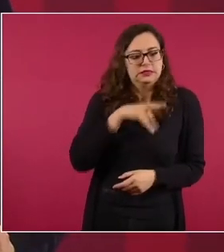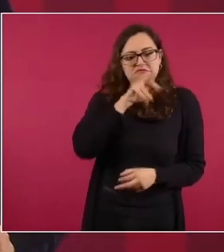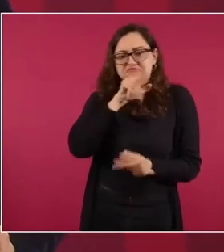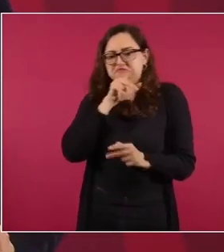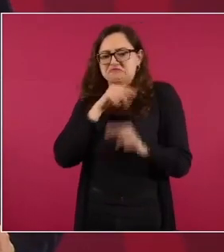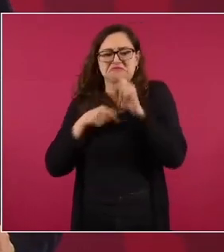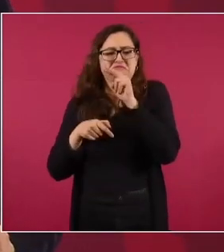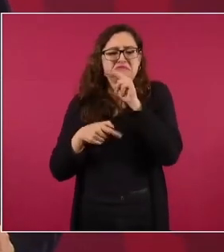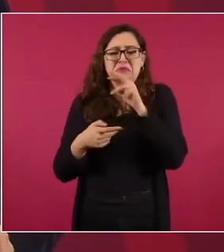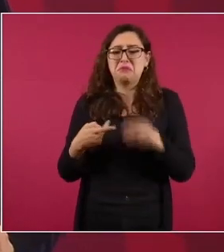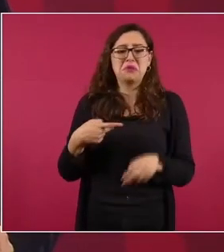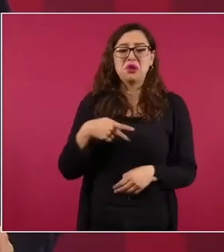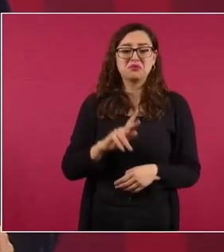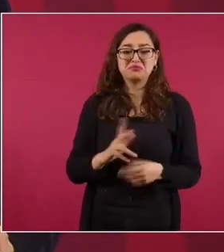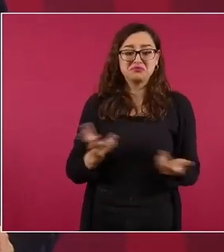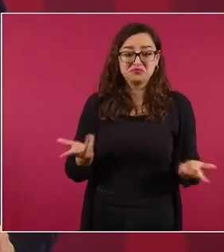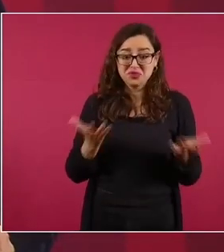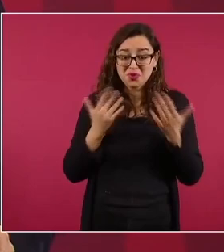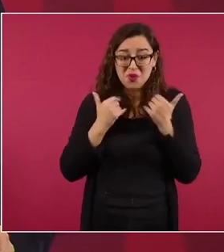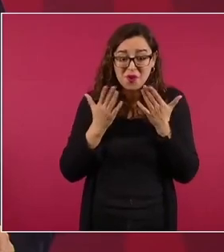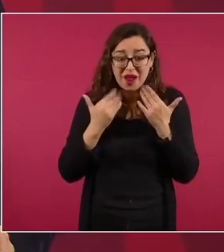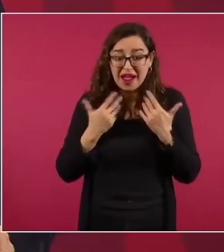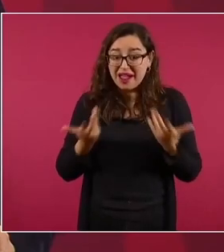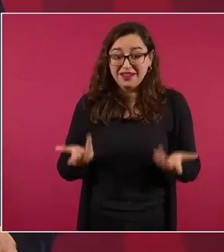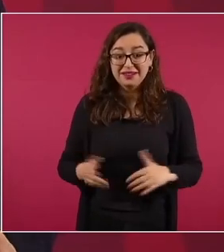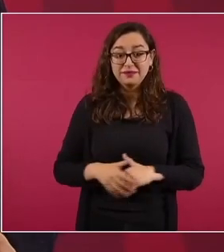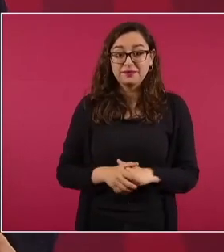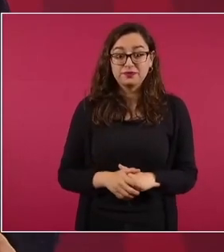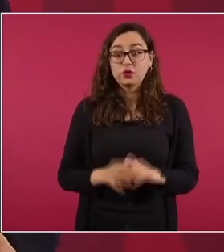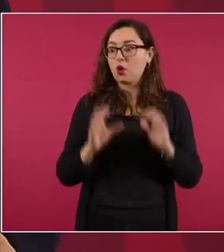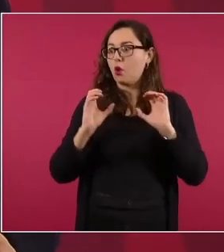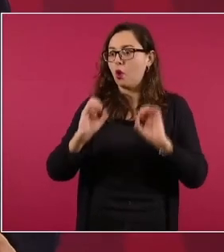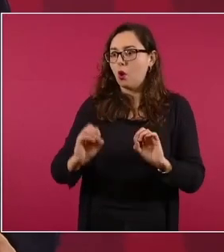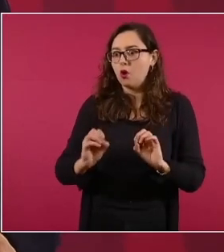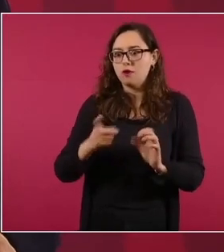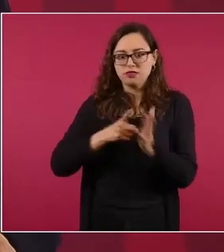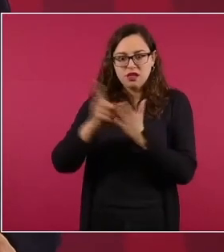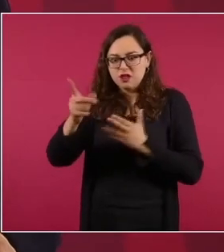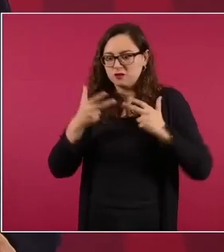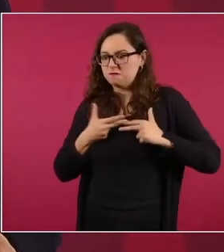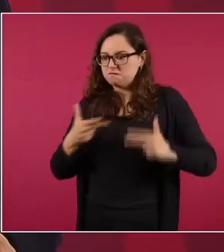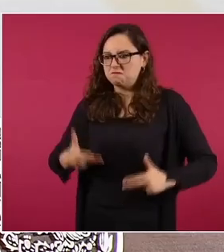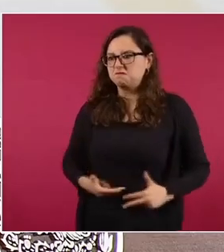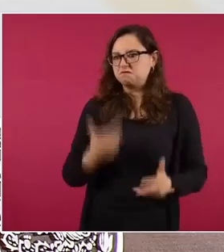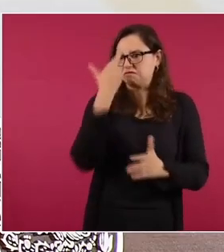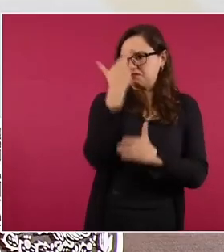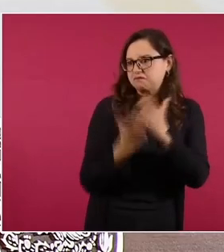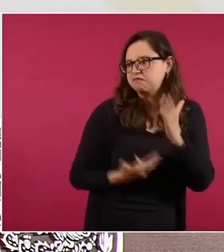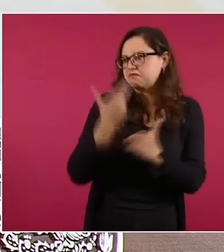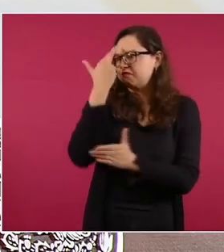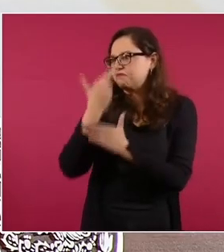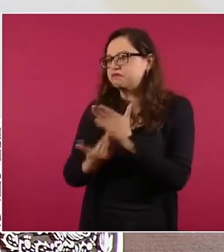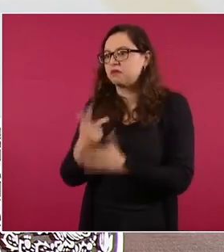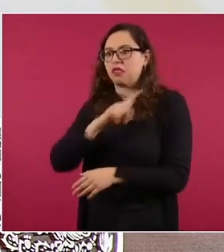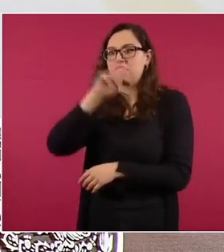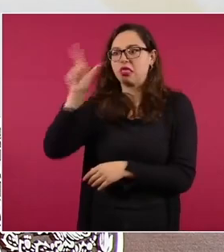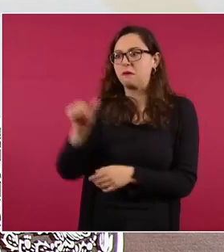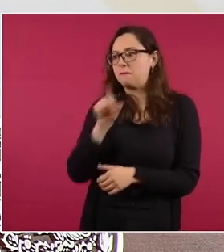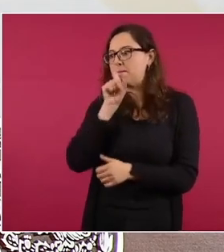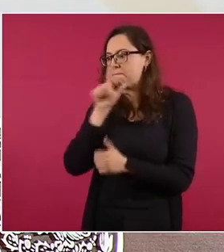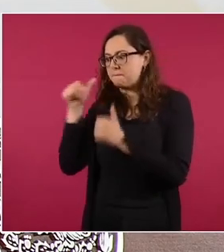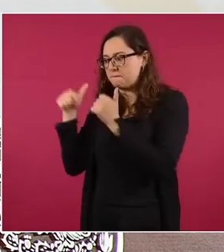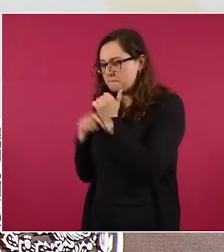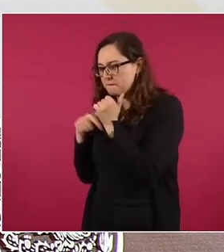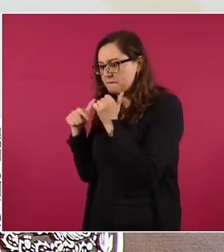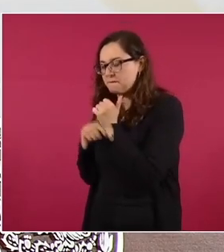violando derechos humanos, reprimiendo